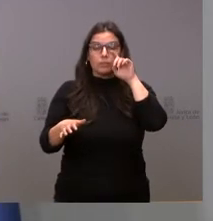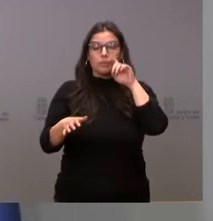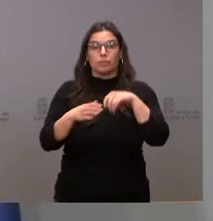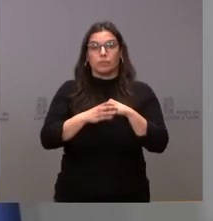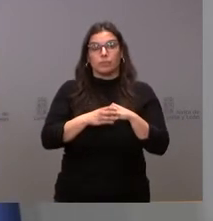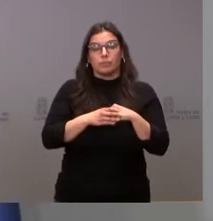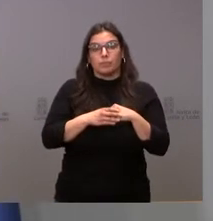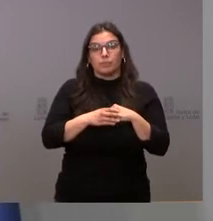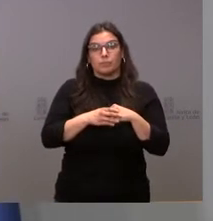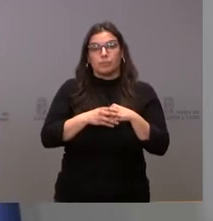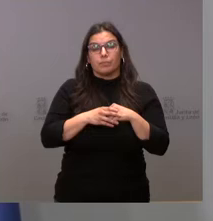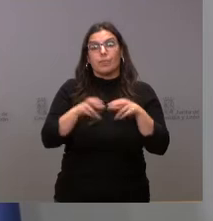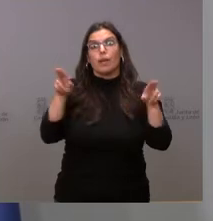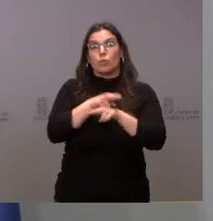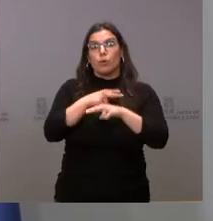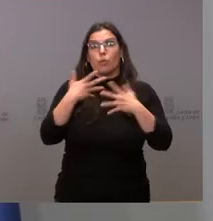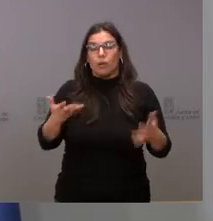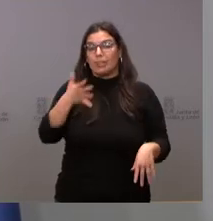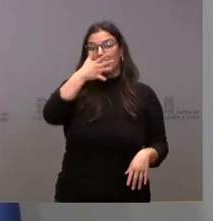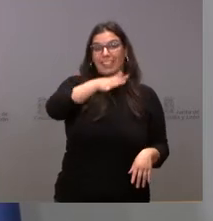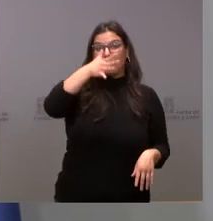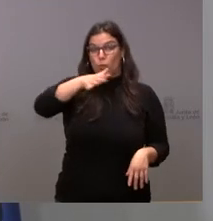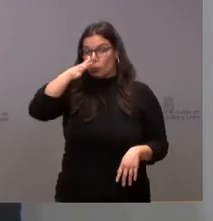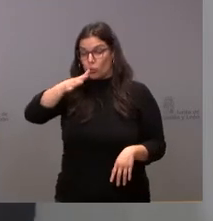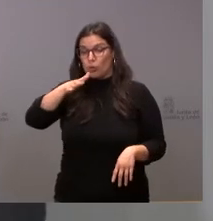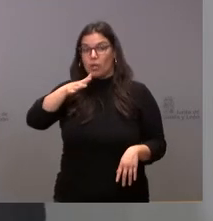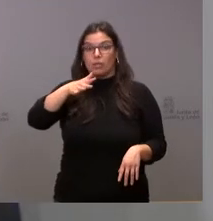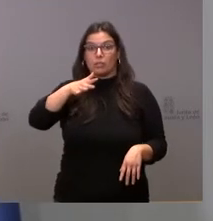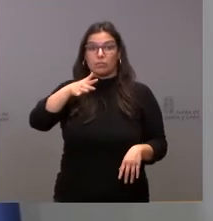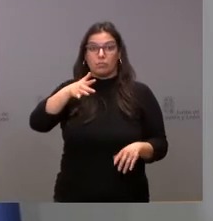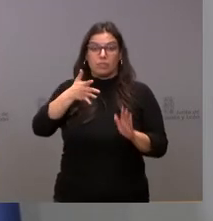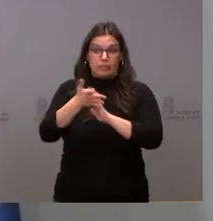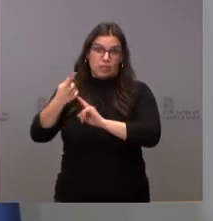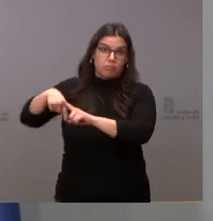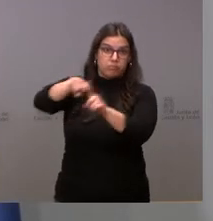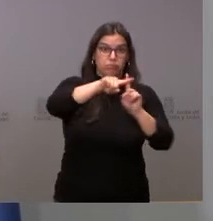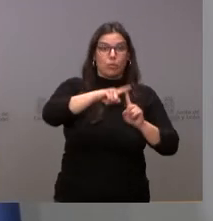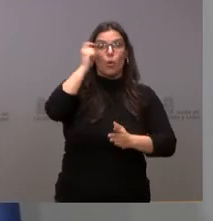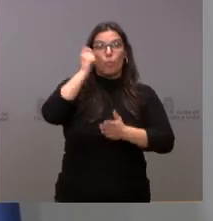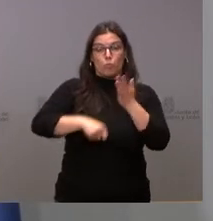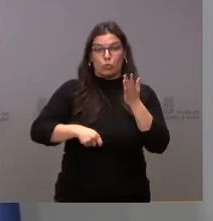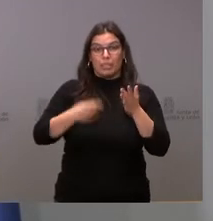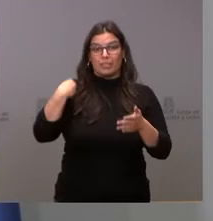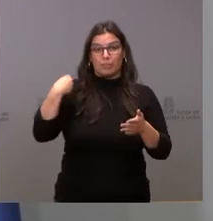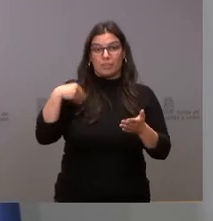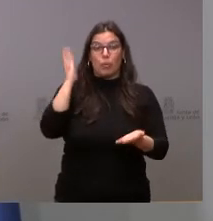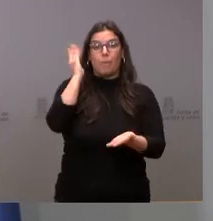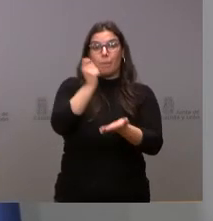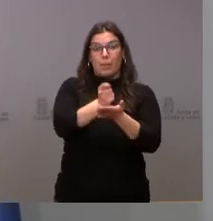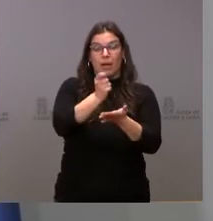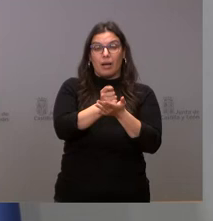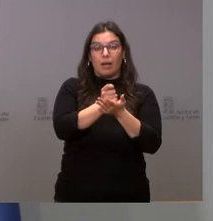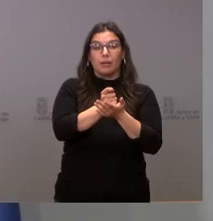sin efecto las denuncias y, en consecuencia, devuelve a los ciudadanos las multas pagadas debido a la